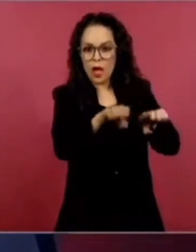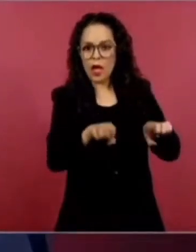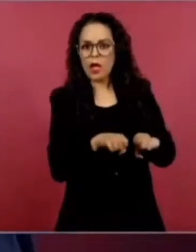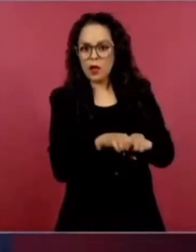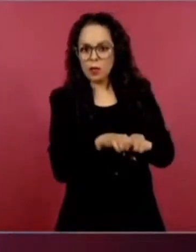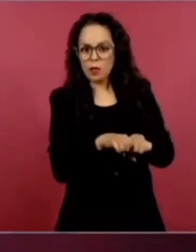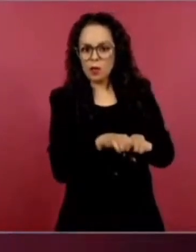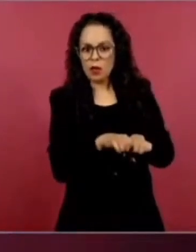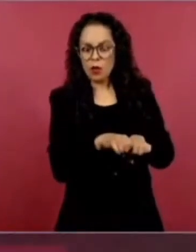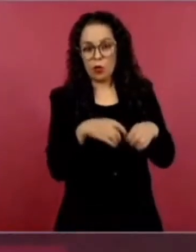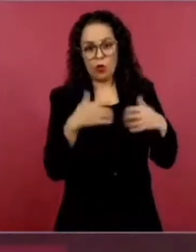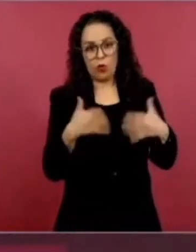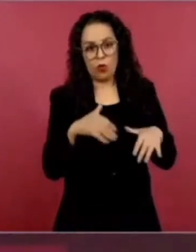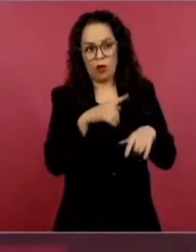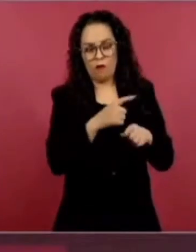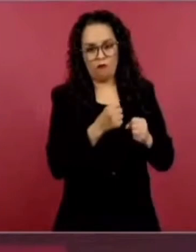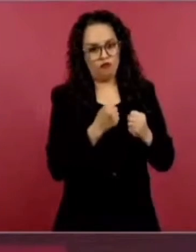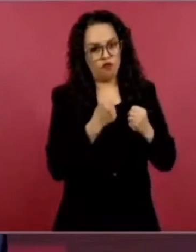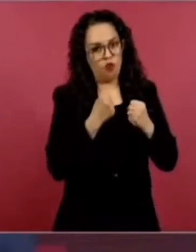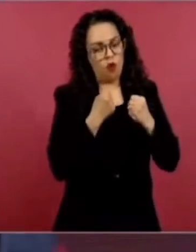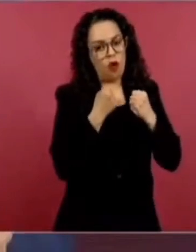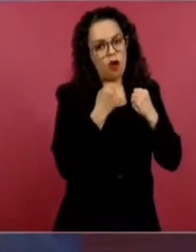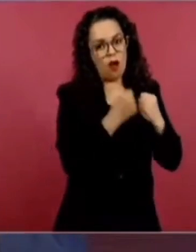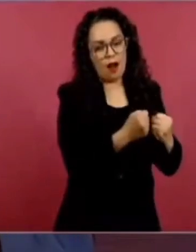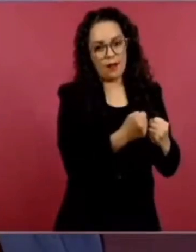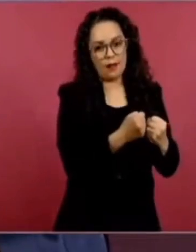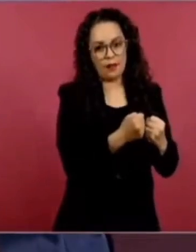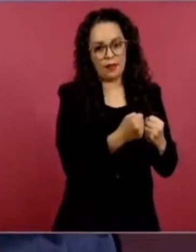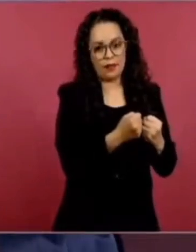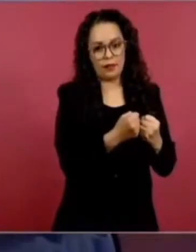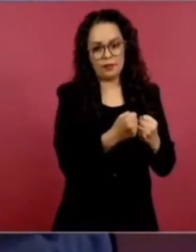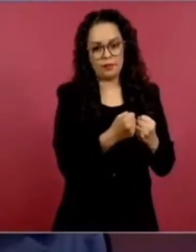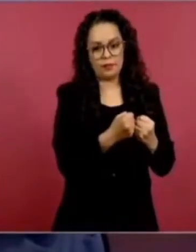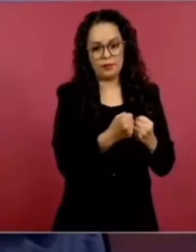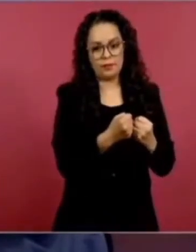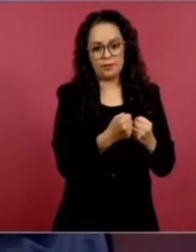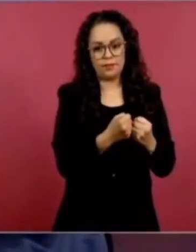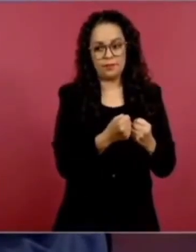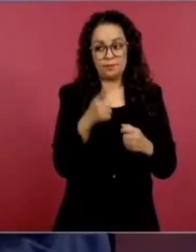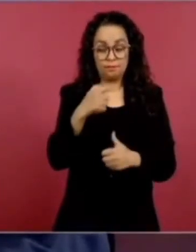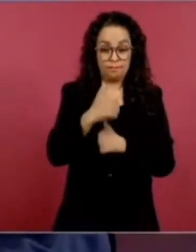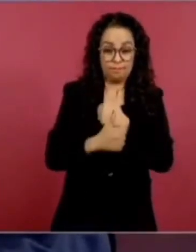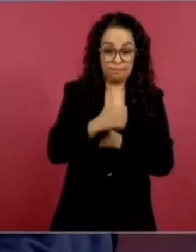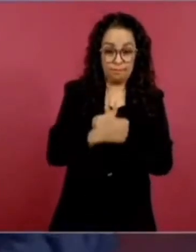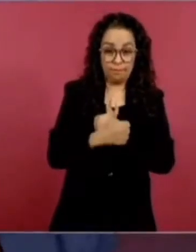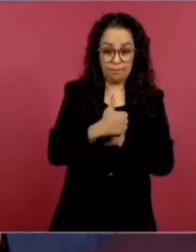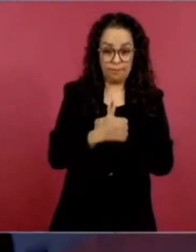No, primero se eliminaron con los Leones.